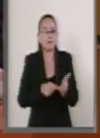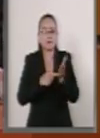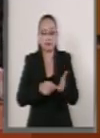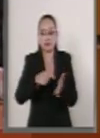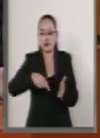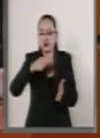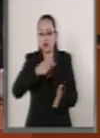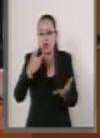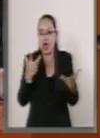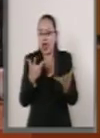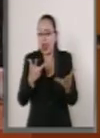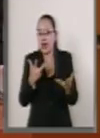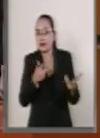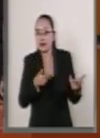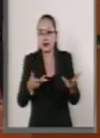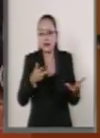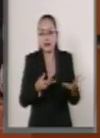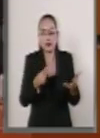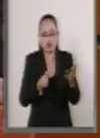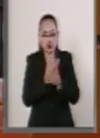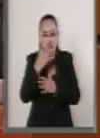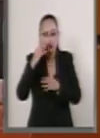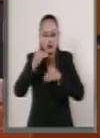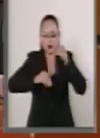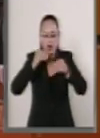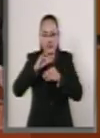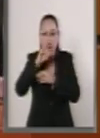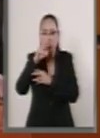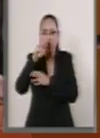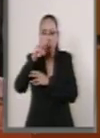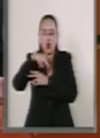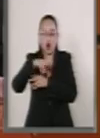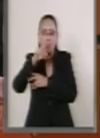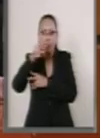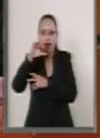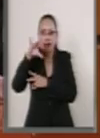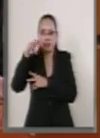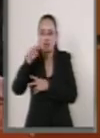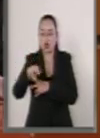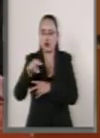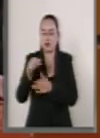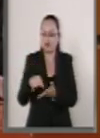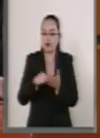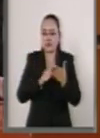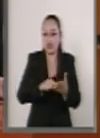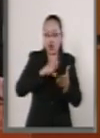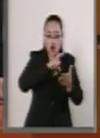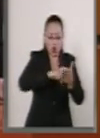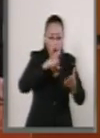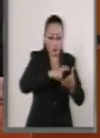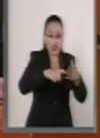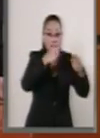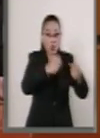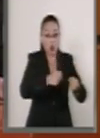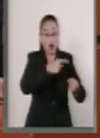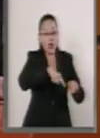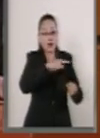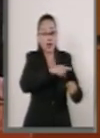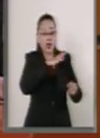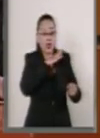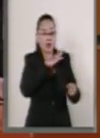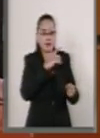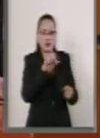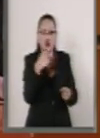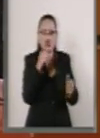no se le ha dado vuelta de innovación estamos pidiendo que de las compras consolidadas que estamos hablando de